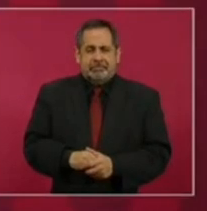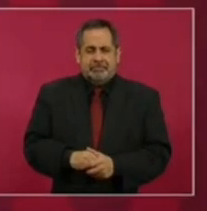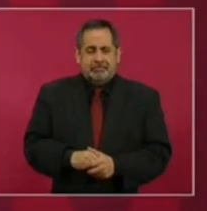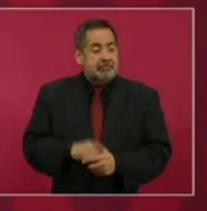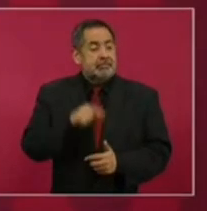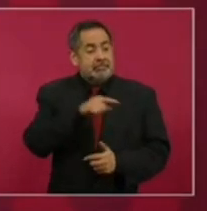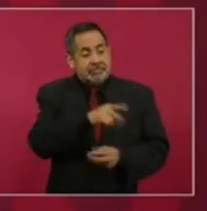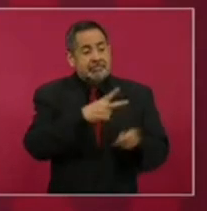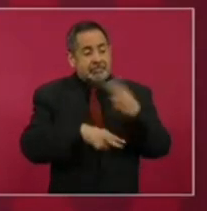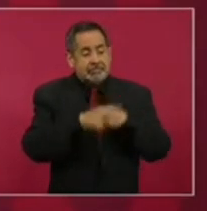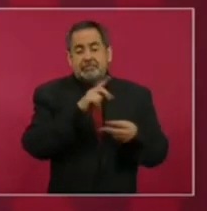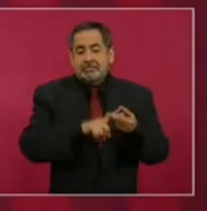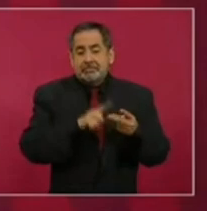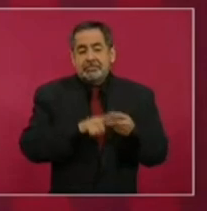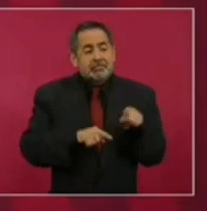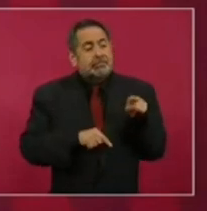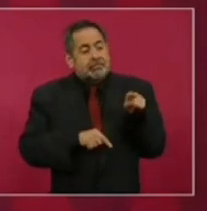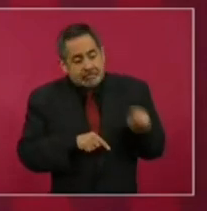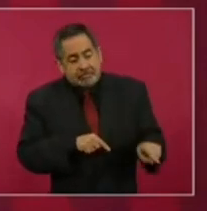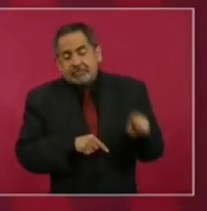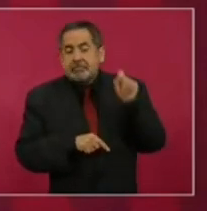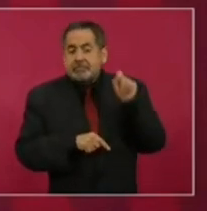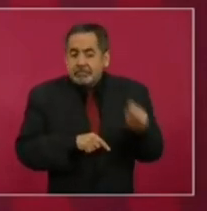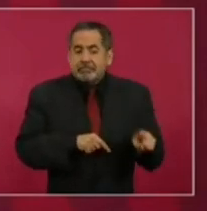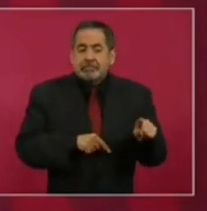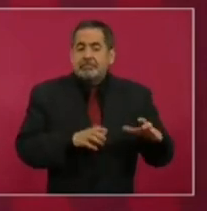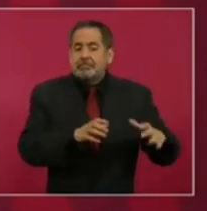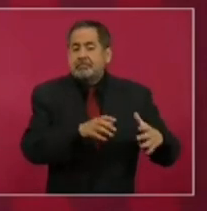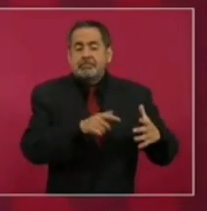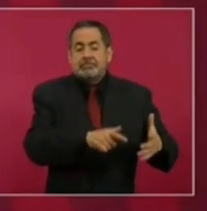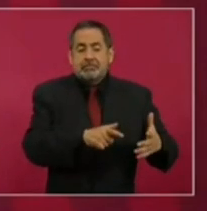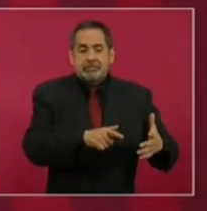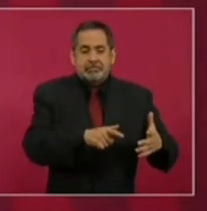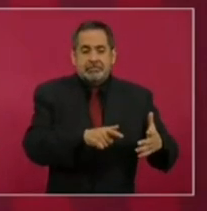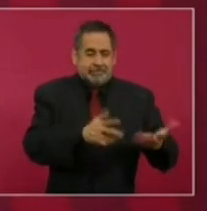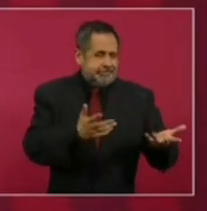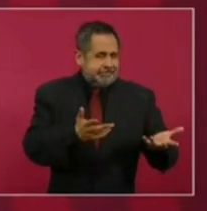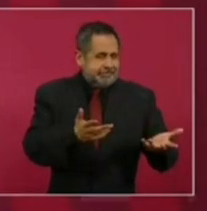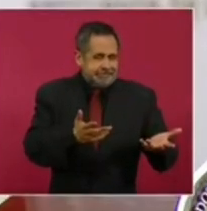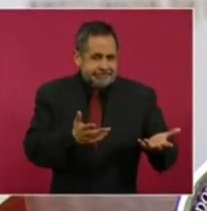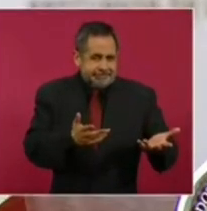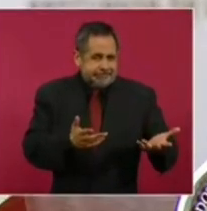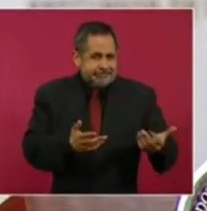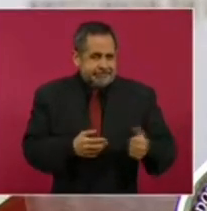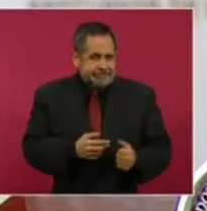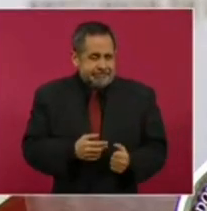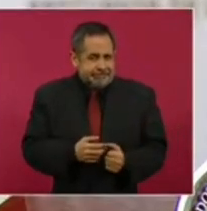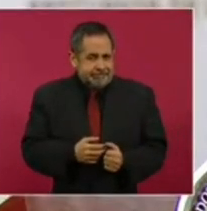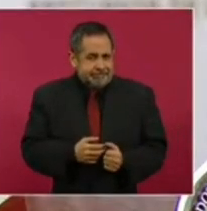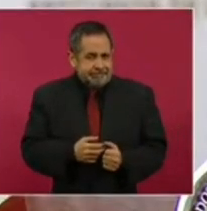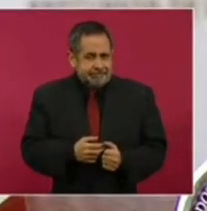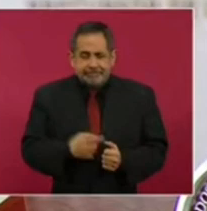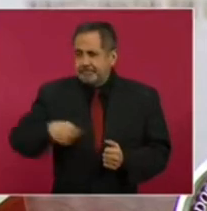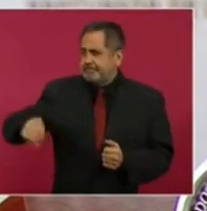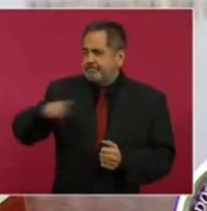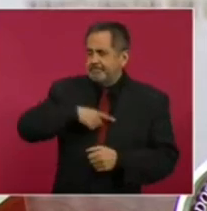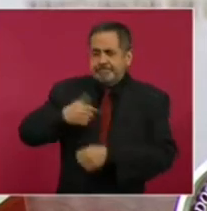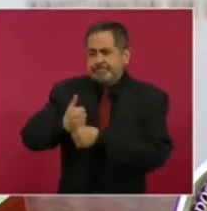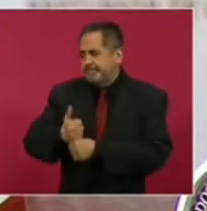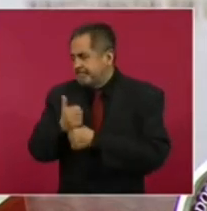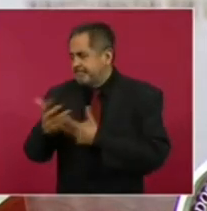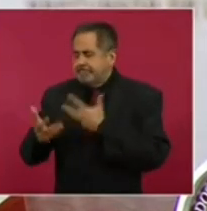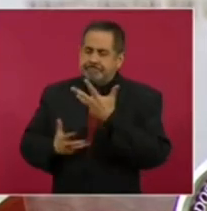surge esto que estamos padeciendo